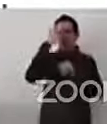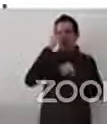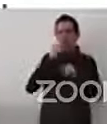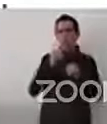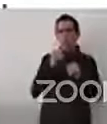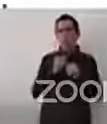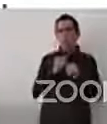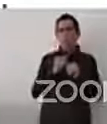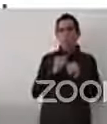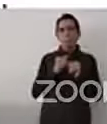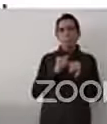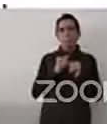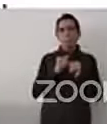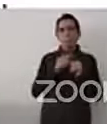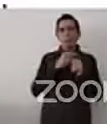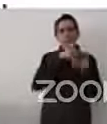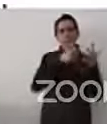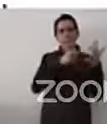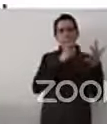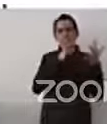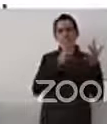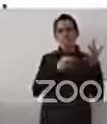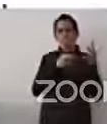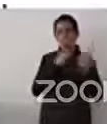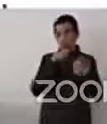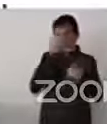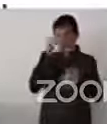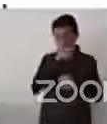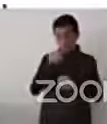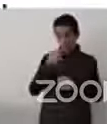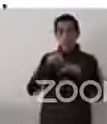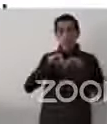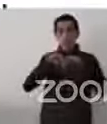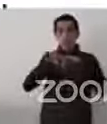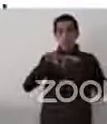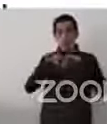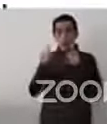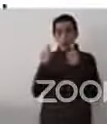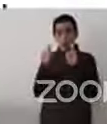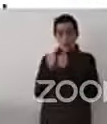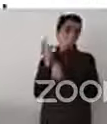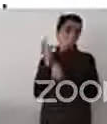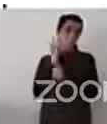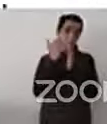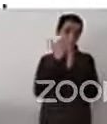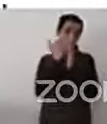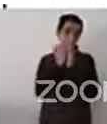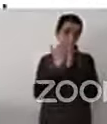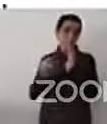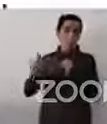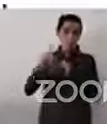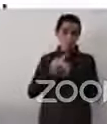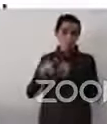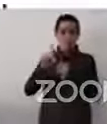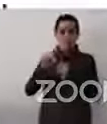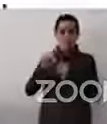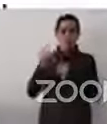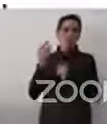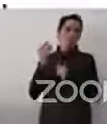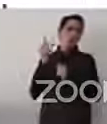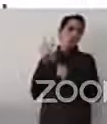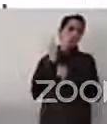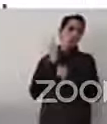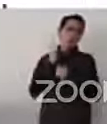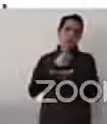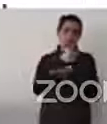ustedes que trabajan con política pública y que trabajan específicamente con municipios, que para nosotros